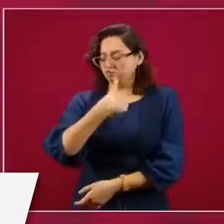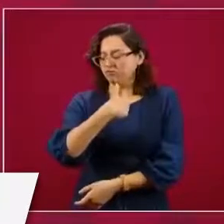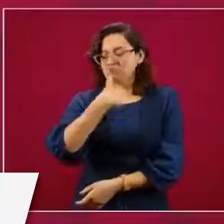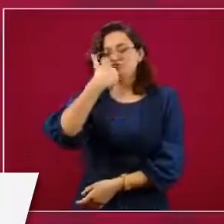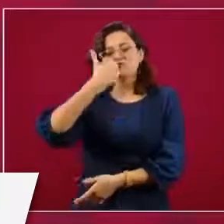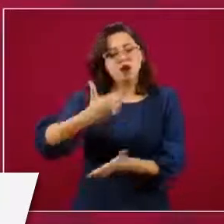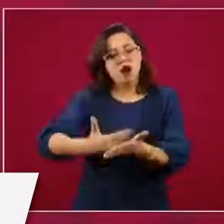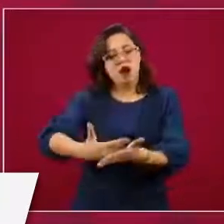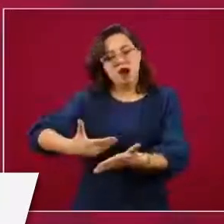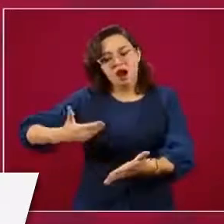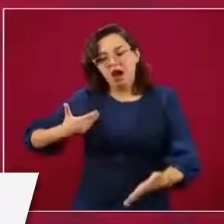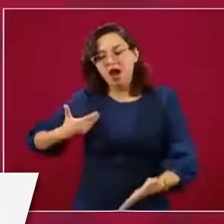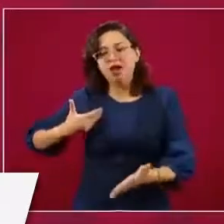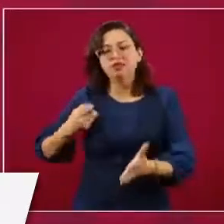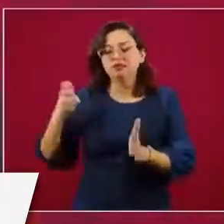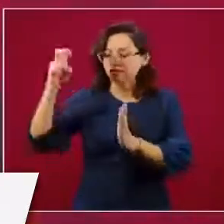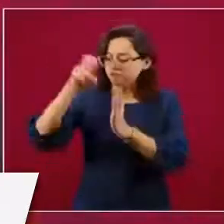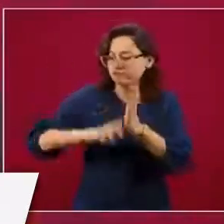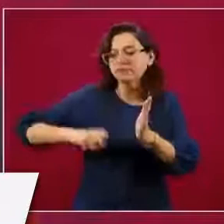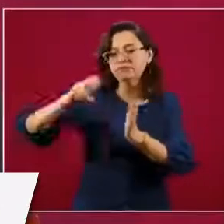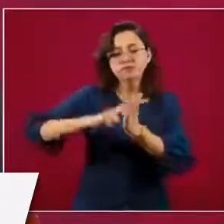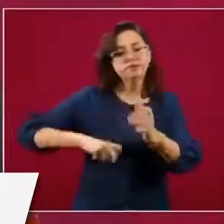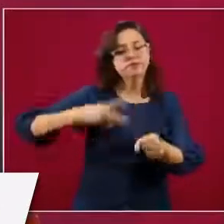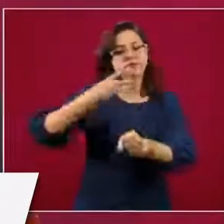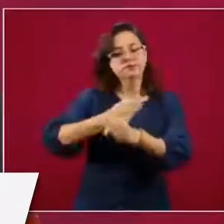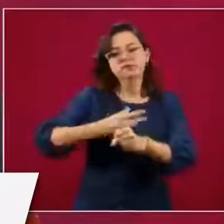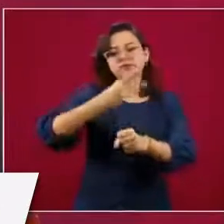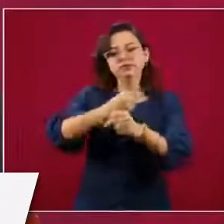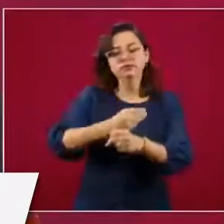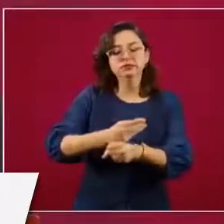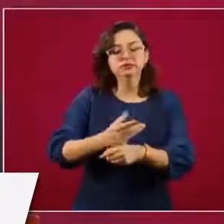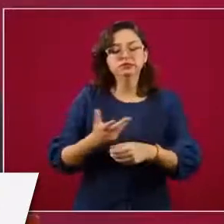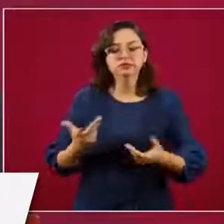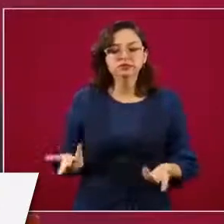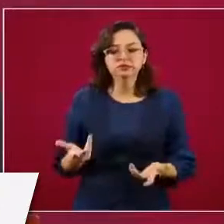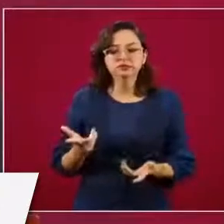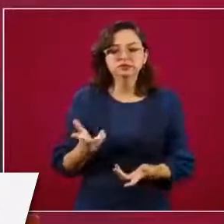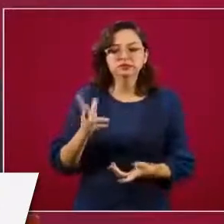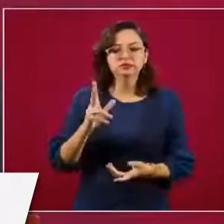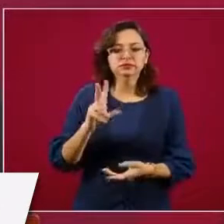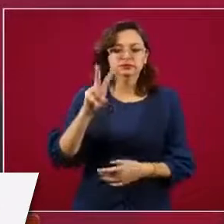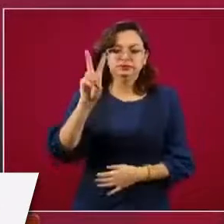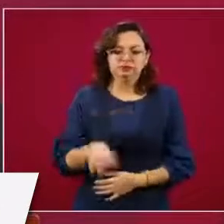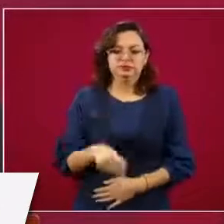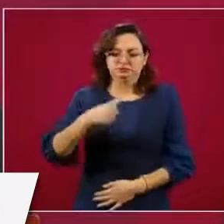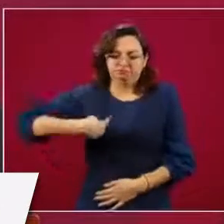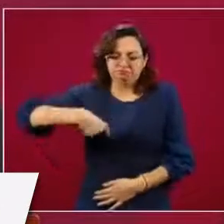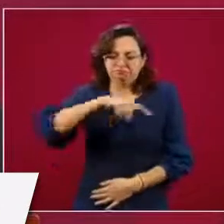no nos afecte a nosotros tanto,